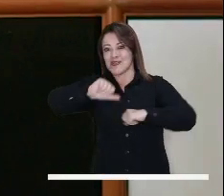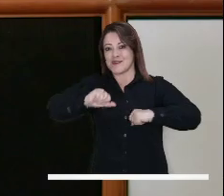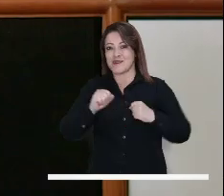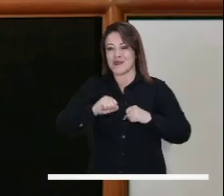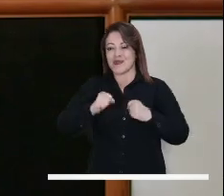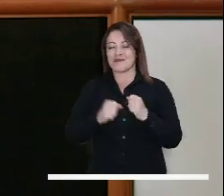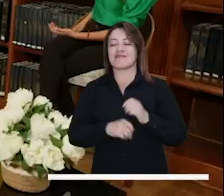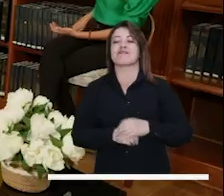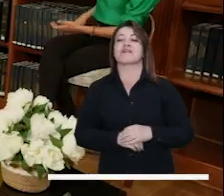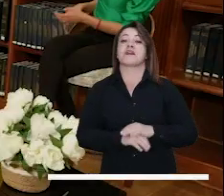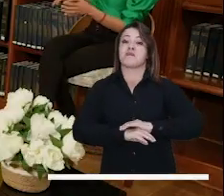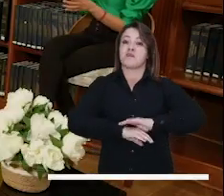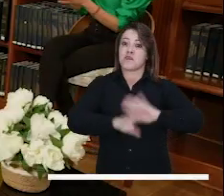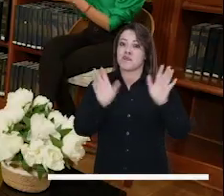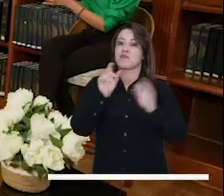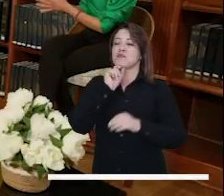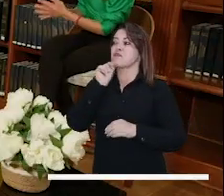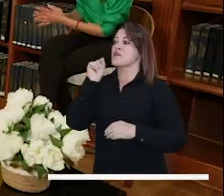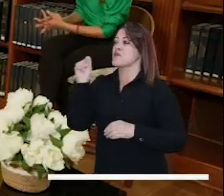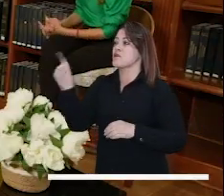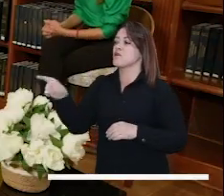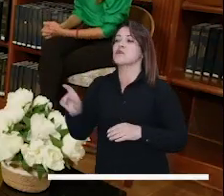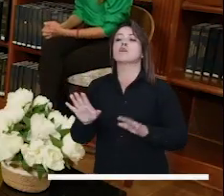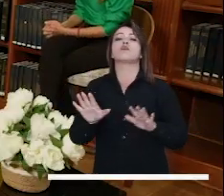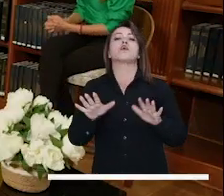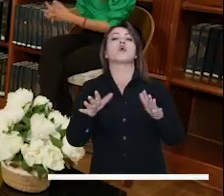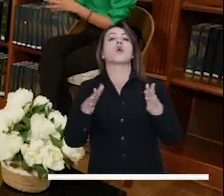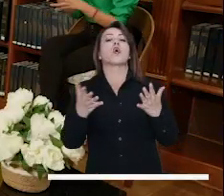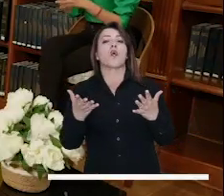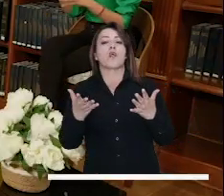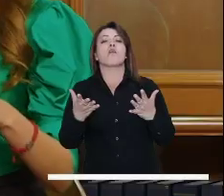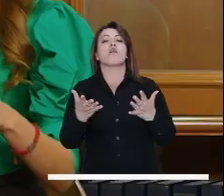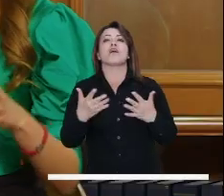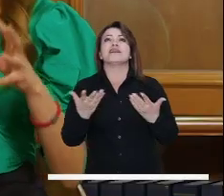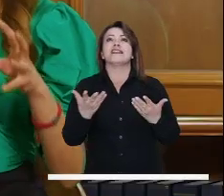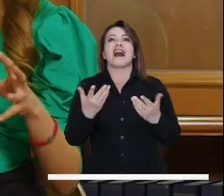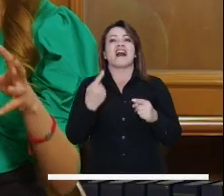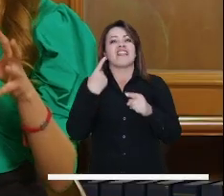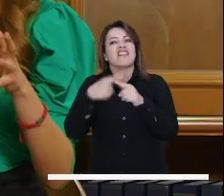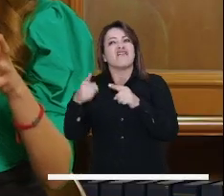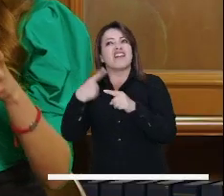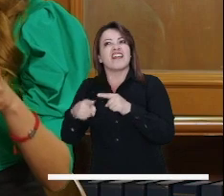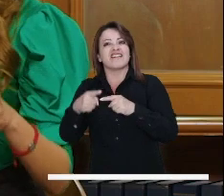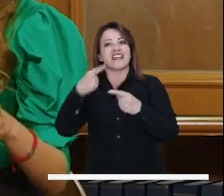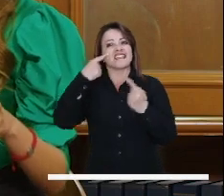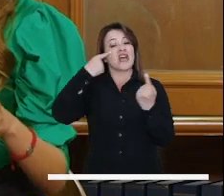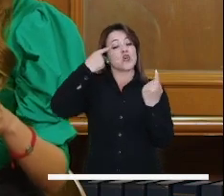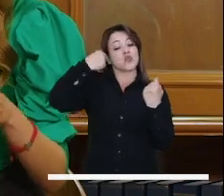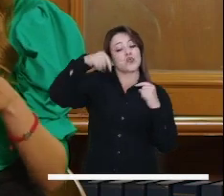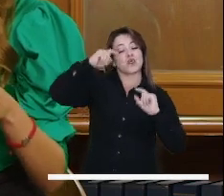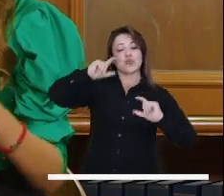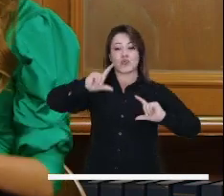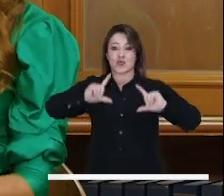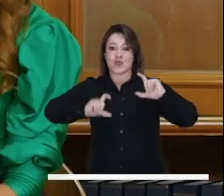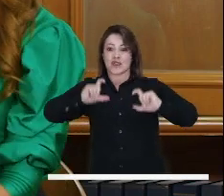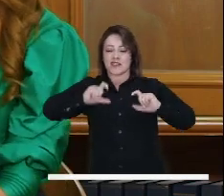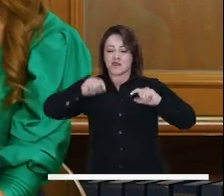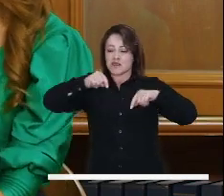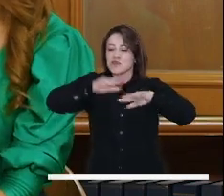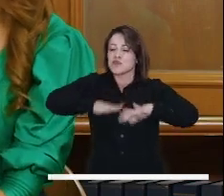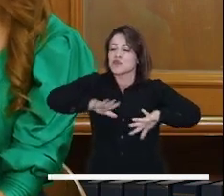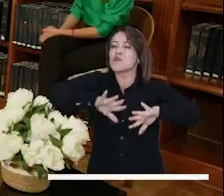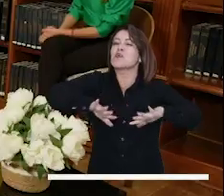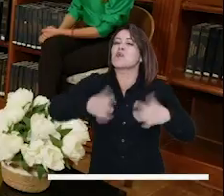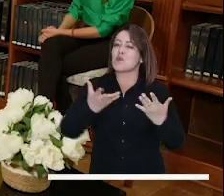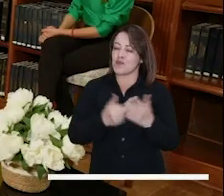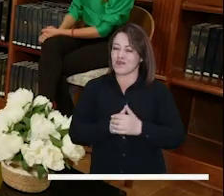bogotanos. Bueno, quisiera empezar preguntando, concejala, ¿cuáles han sido de pronto esos tipos de turismo que hemos logrado identificar aquí en